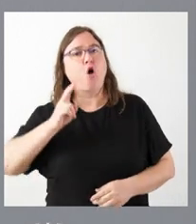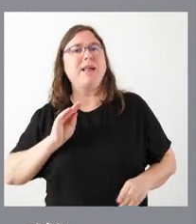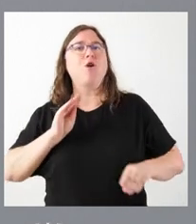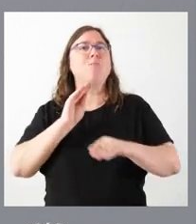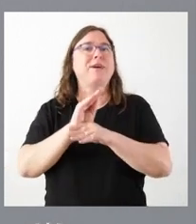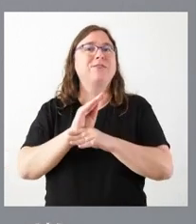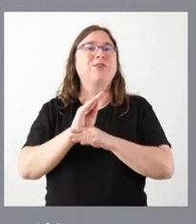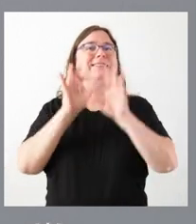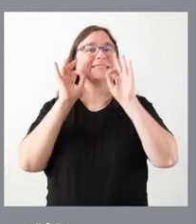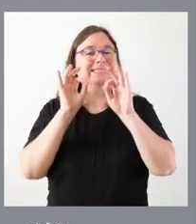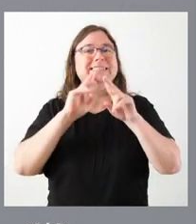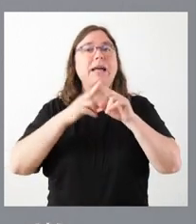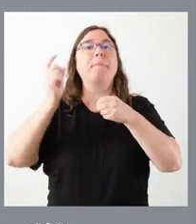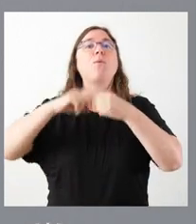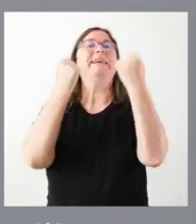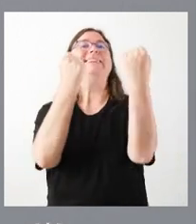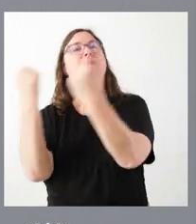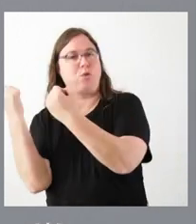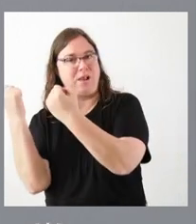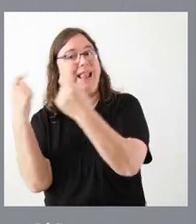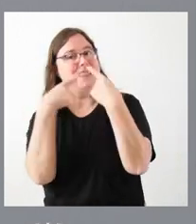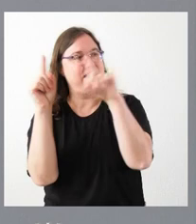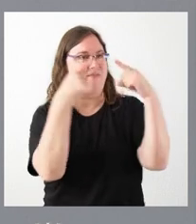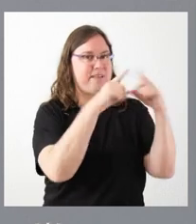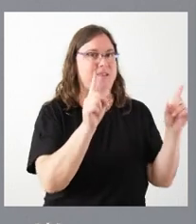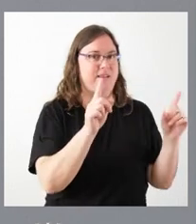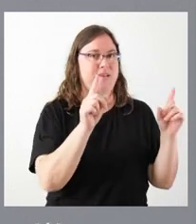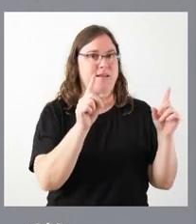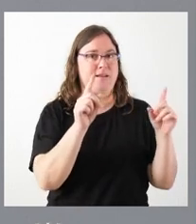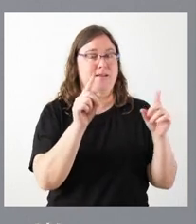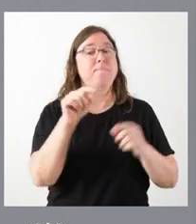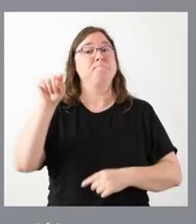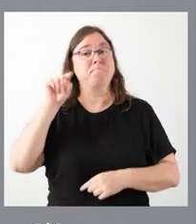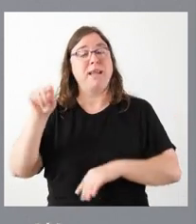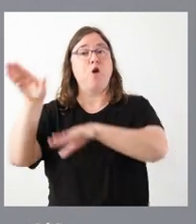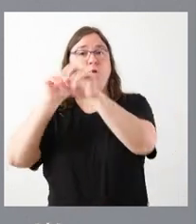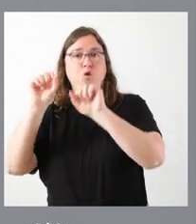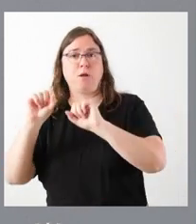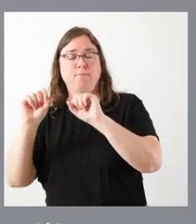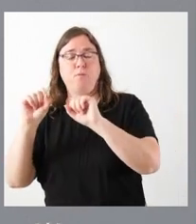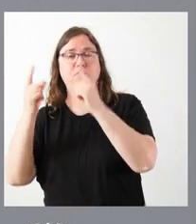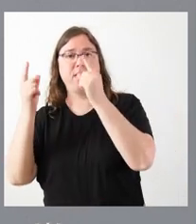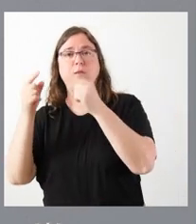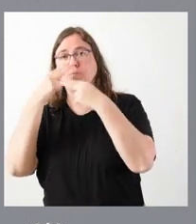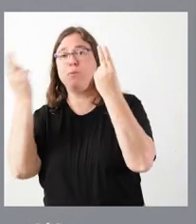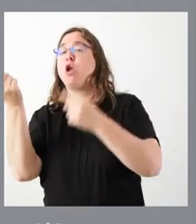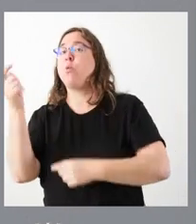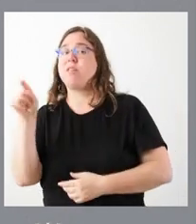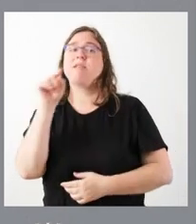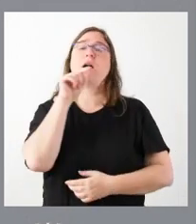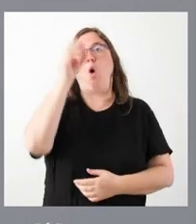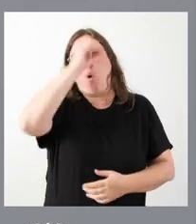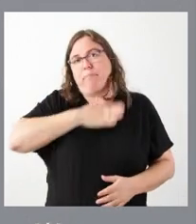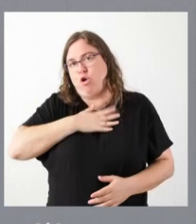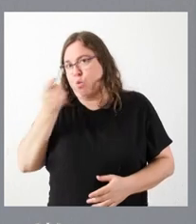que son a participación institucional y que no requerirán, o al menos, desde nuestro punto de vista, no tendrían por qué requerirlo, ese